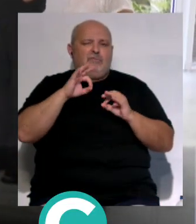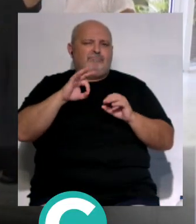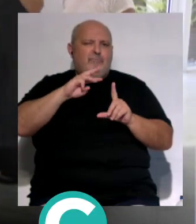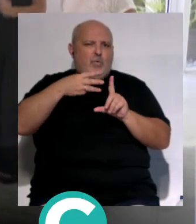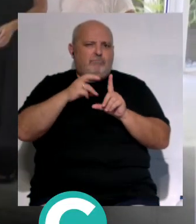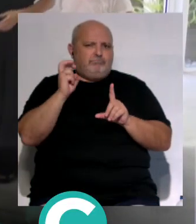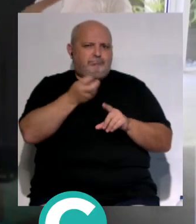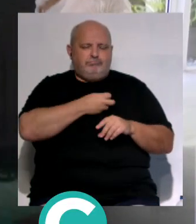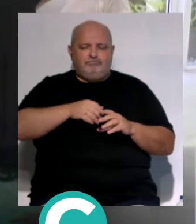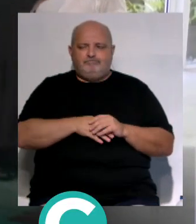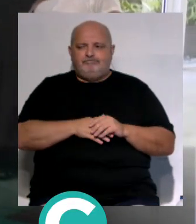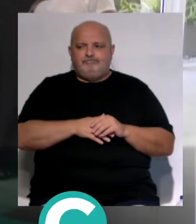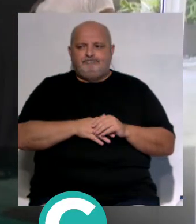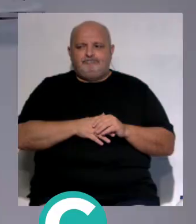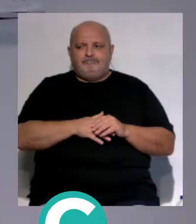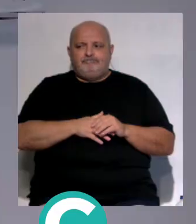habituales.